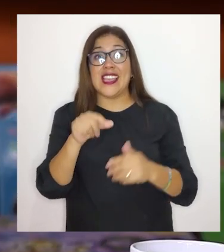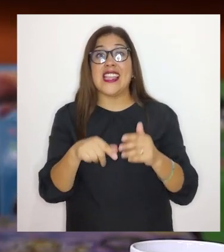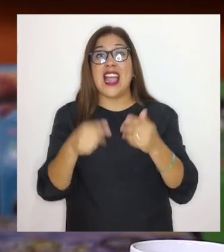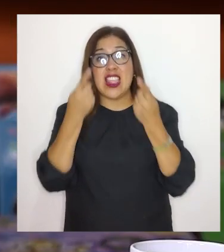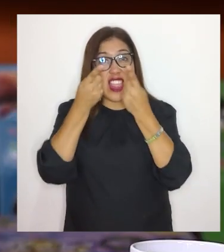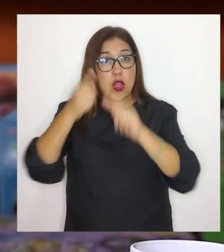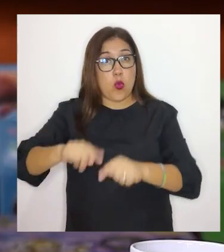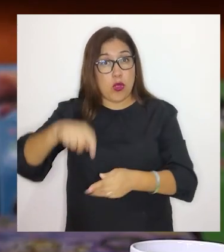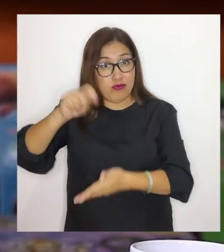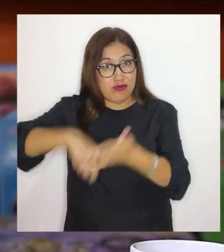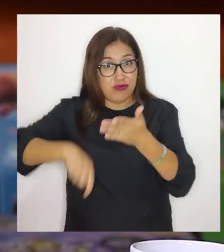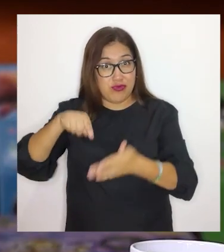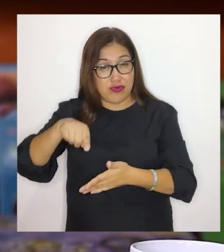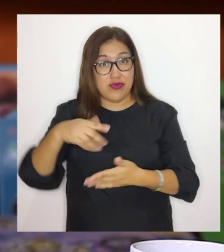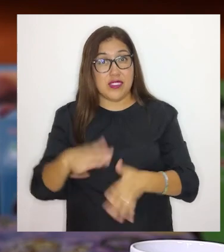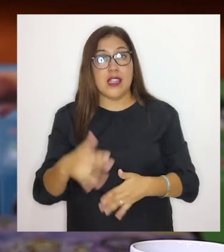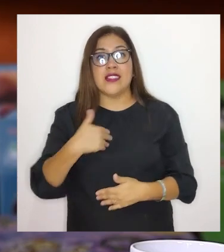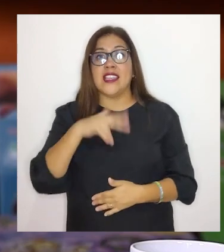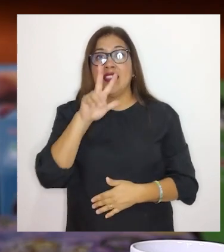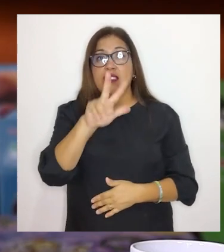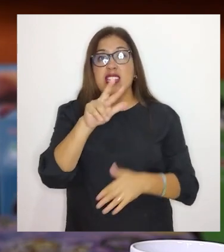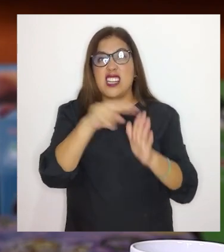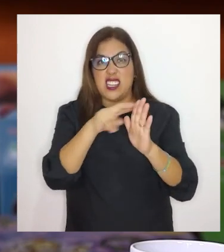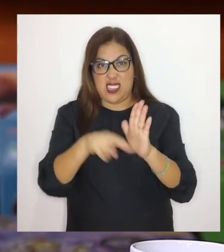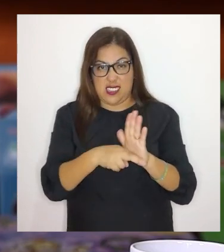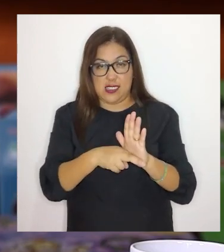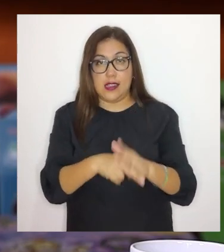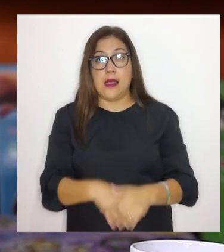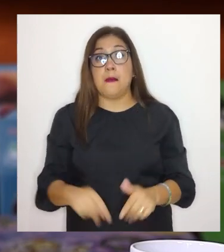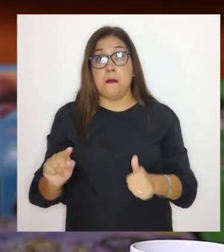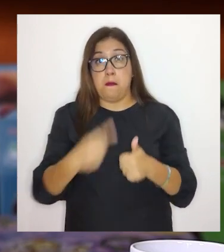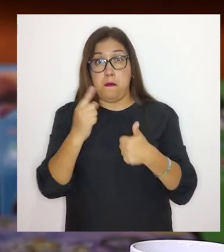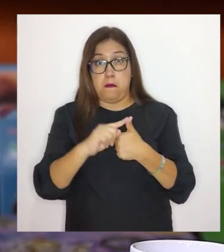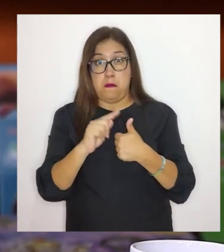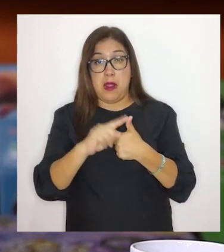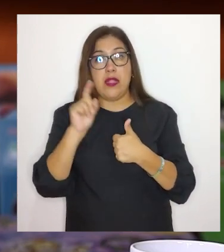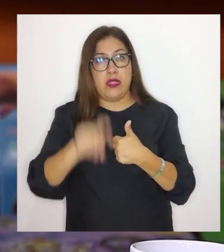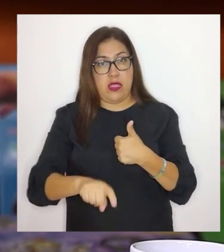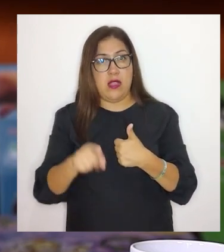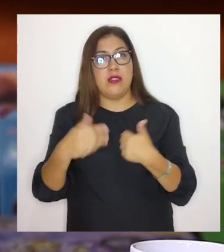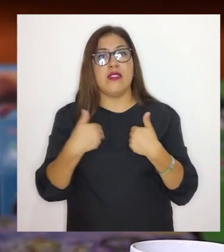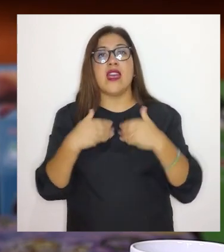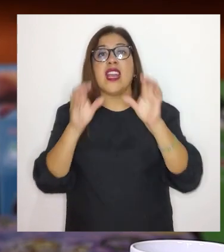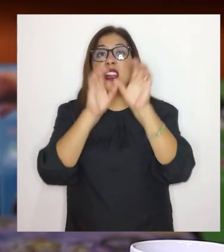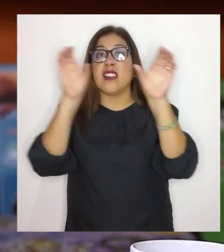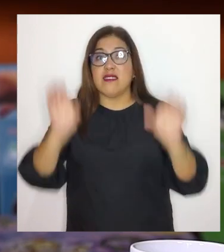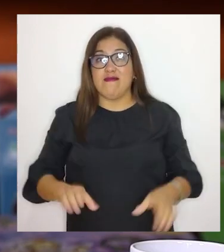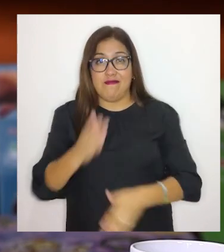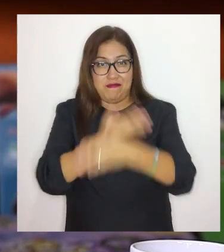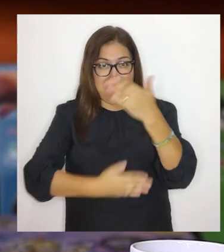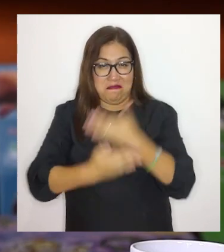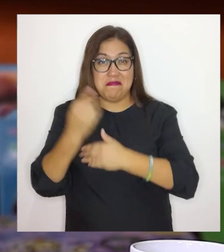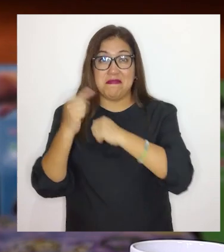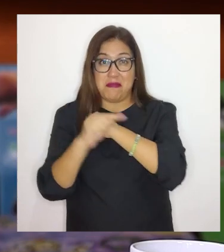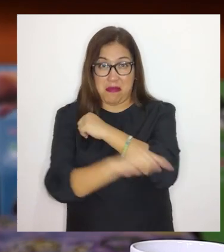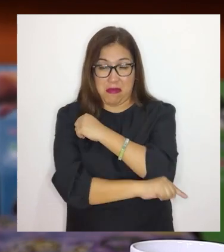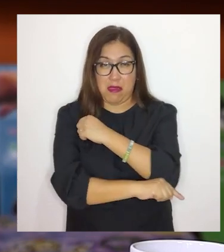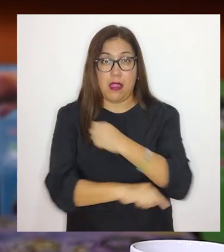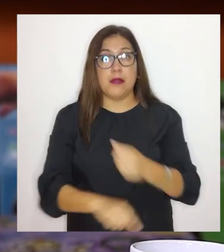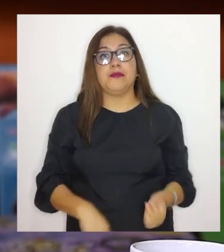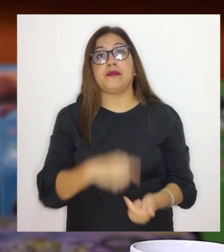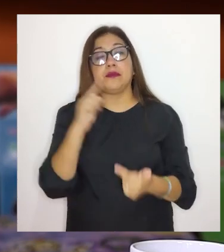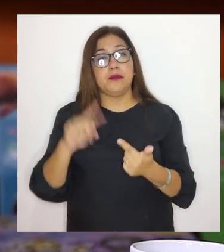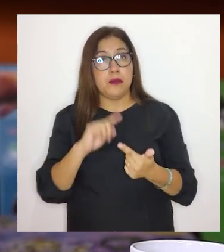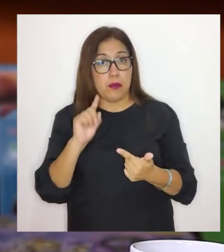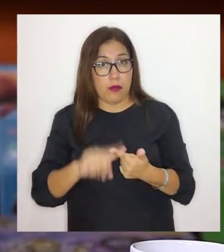el decreto supremo de creación establece tres requisitos. Los requisitos son contar con un certificado de discapacidad severa,